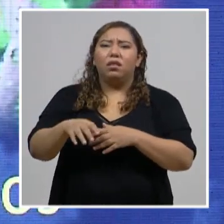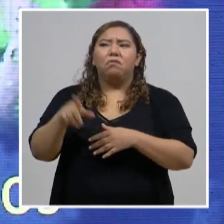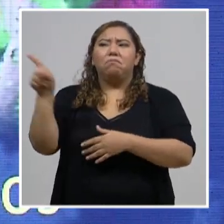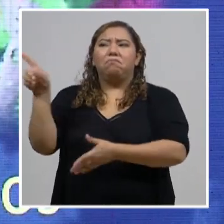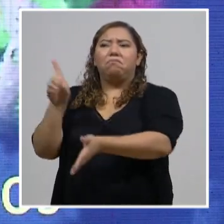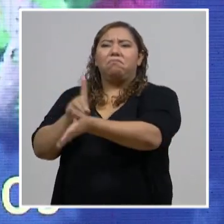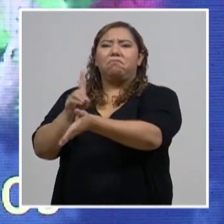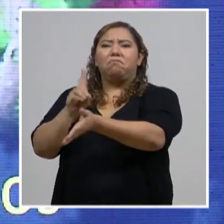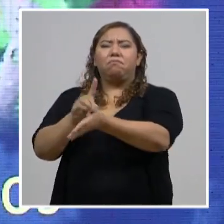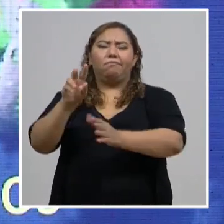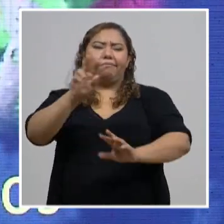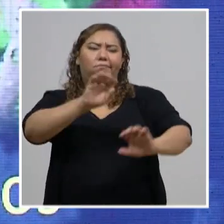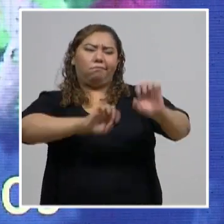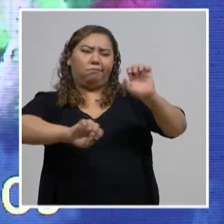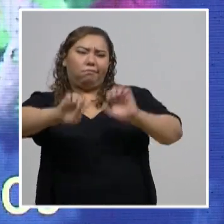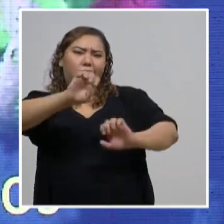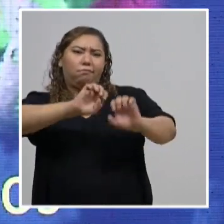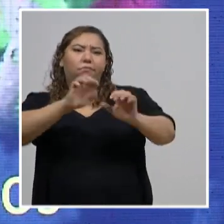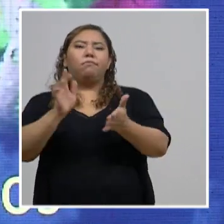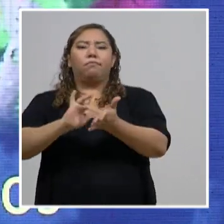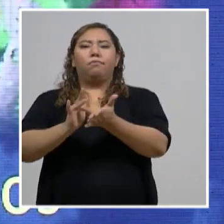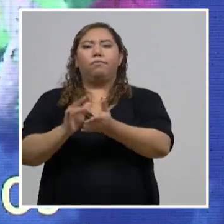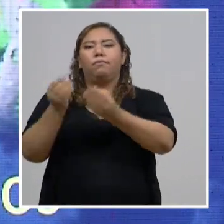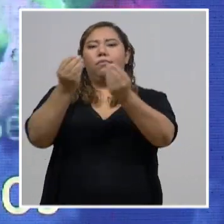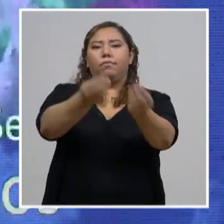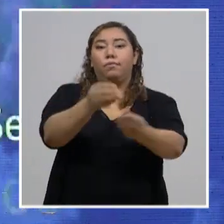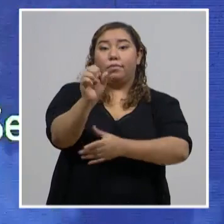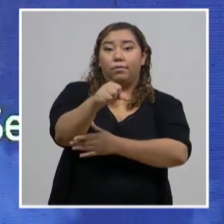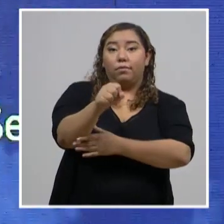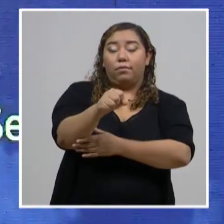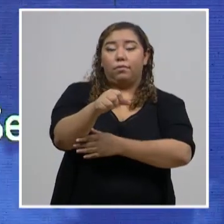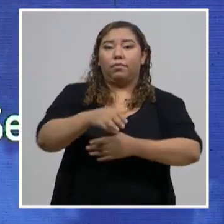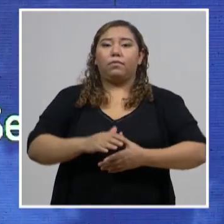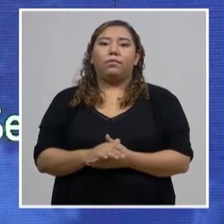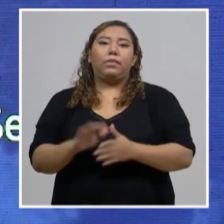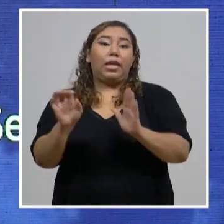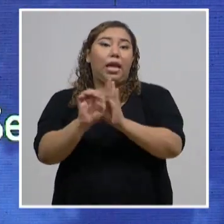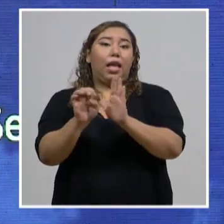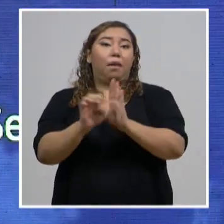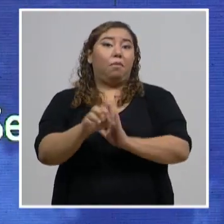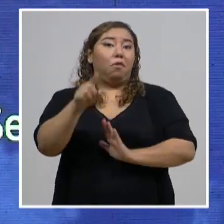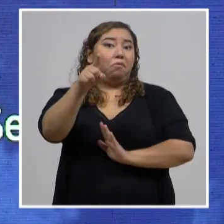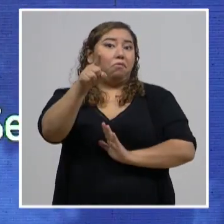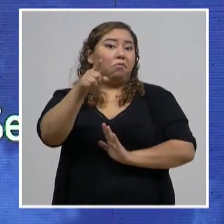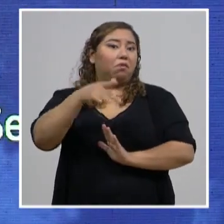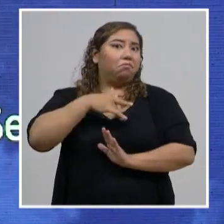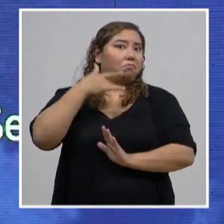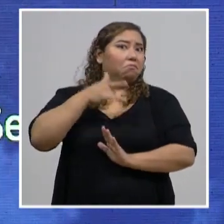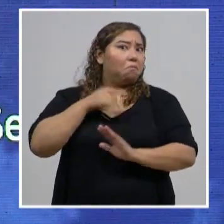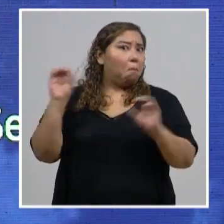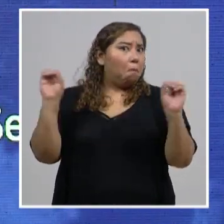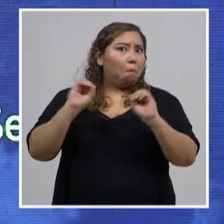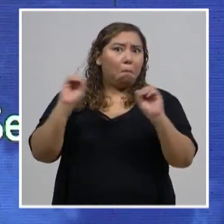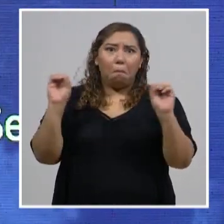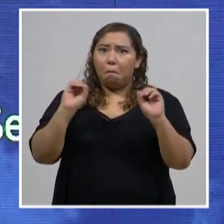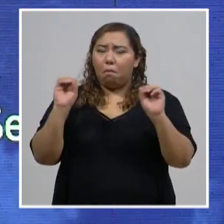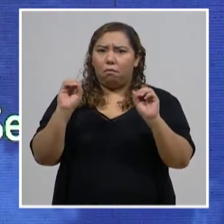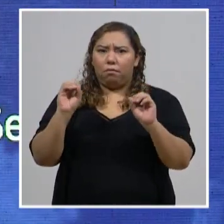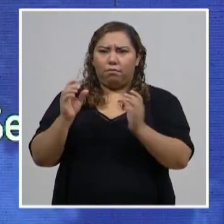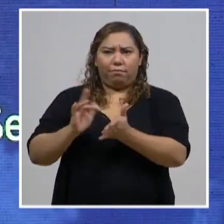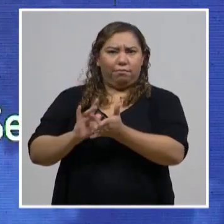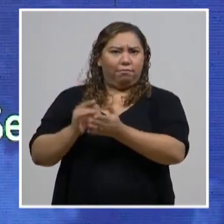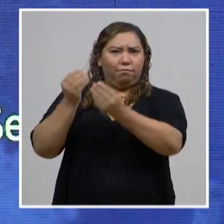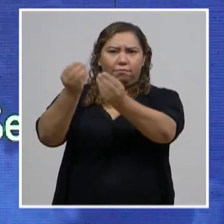sintomatología compatible con COVID-19. Si usted no tiene síntomas, no se le recomienda que tome